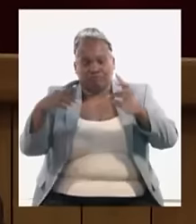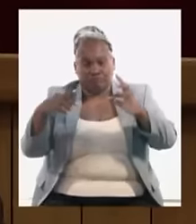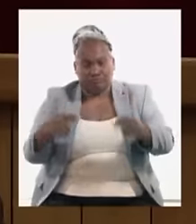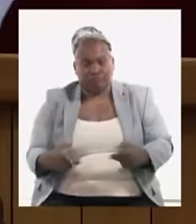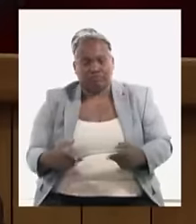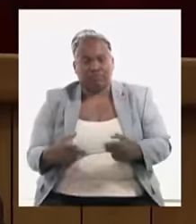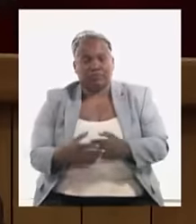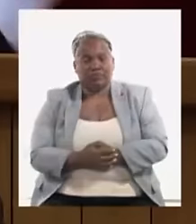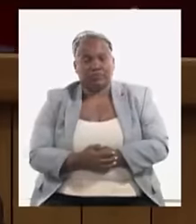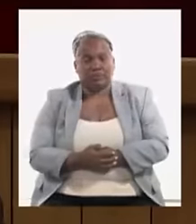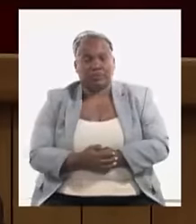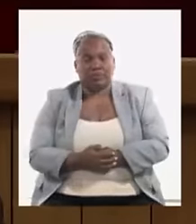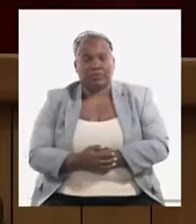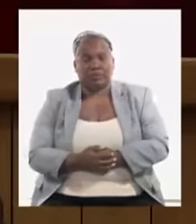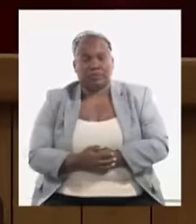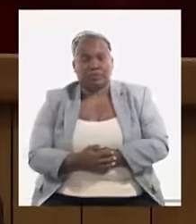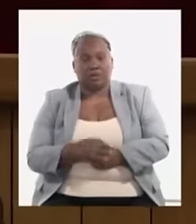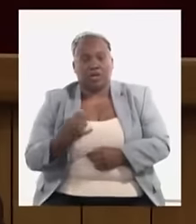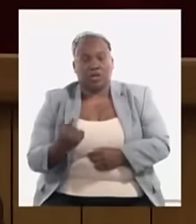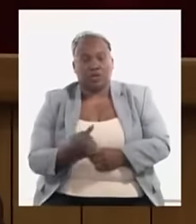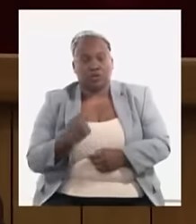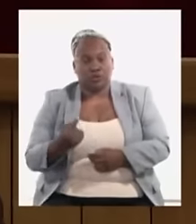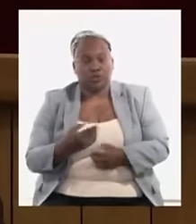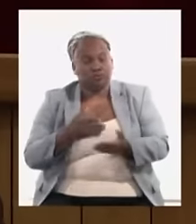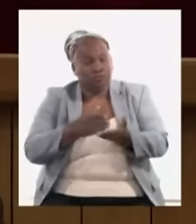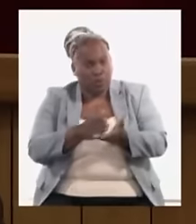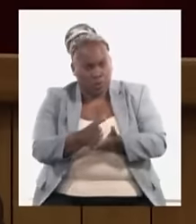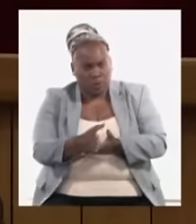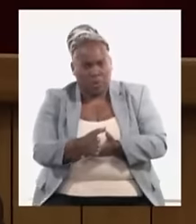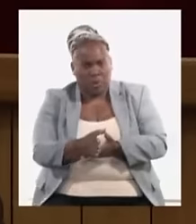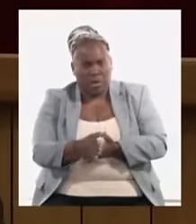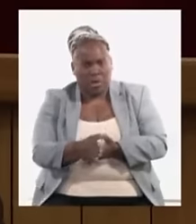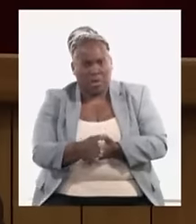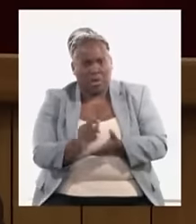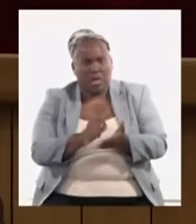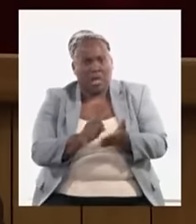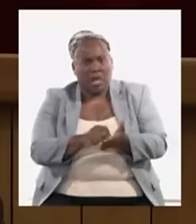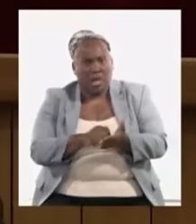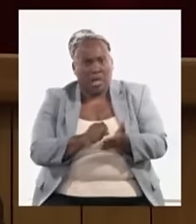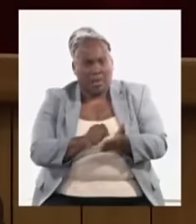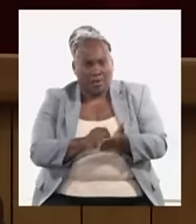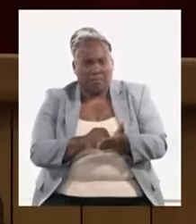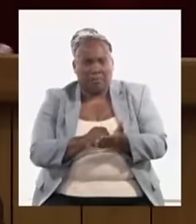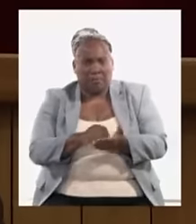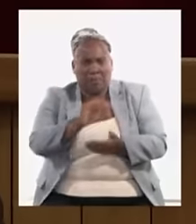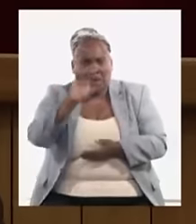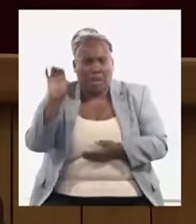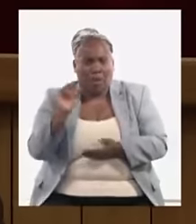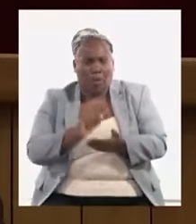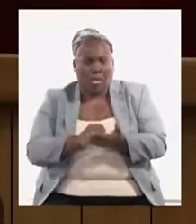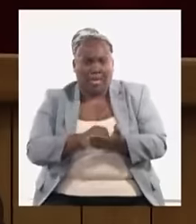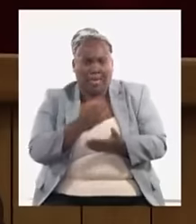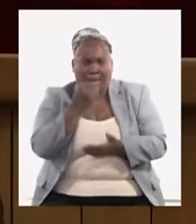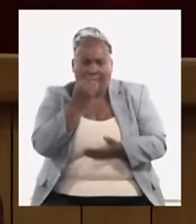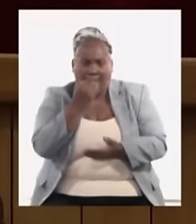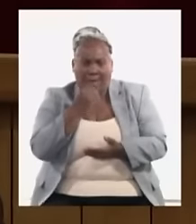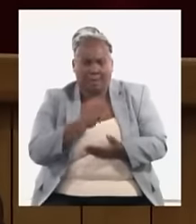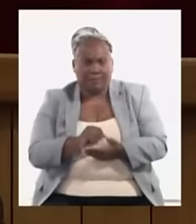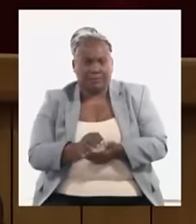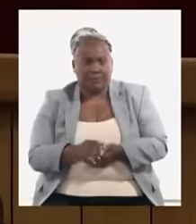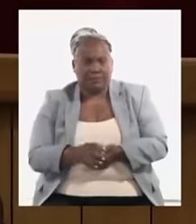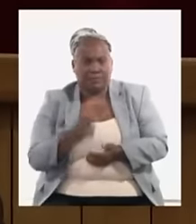que nosotros vamos a continuar con la canasta básica porque es necesario estos tiempos que estamos